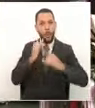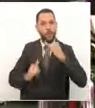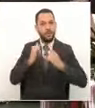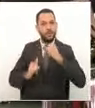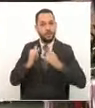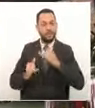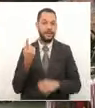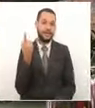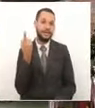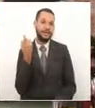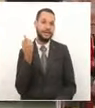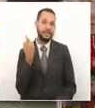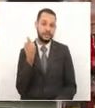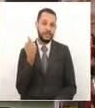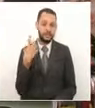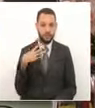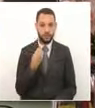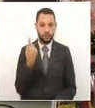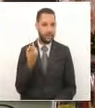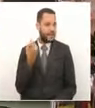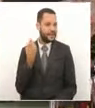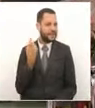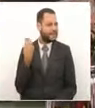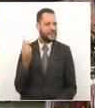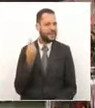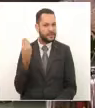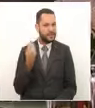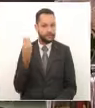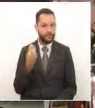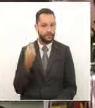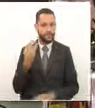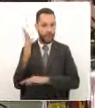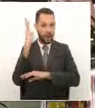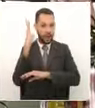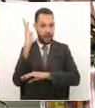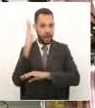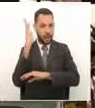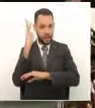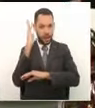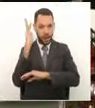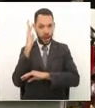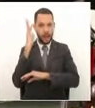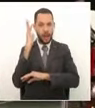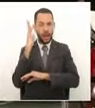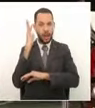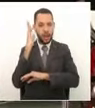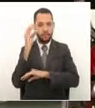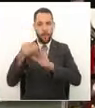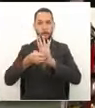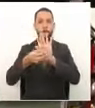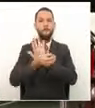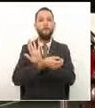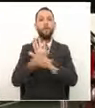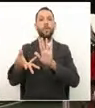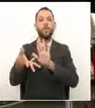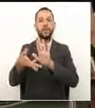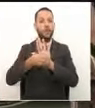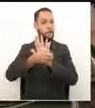ayer hicimos una audiencia virtual, la audiencia pública de